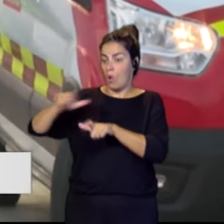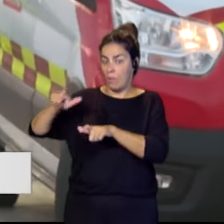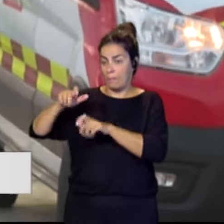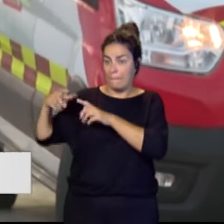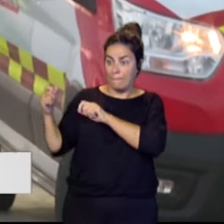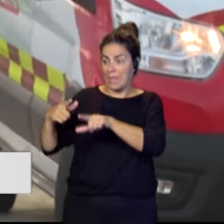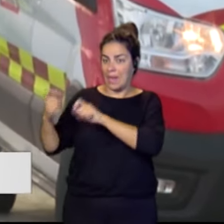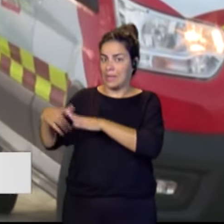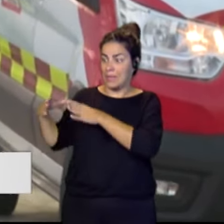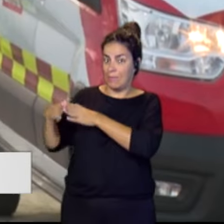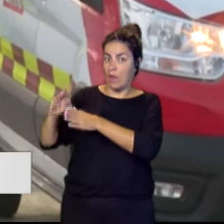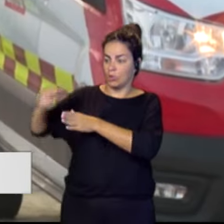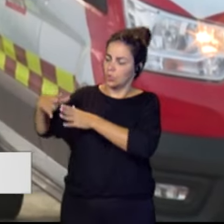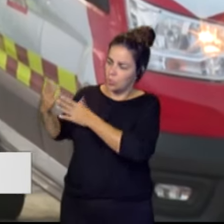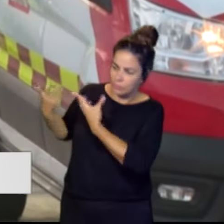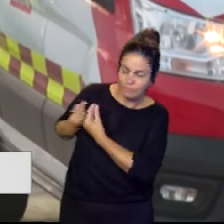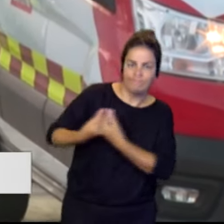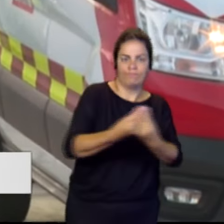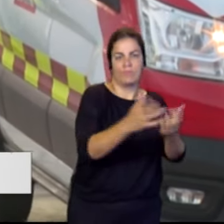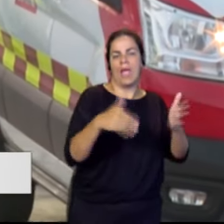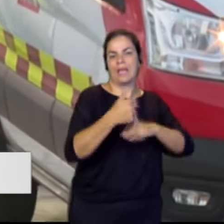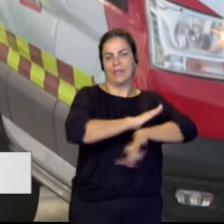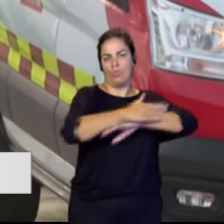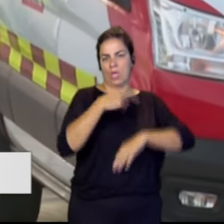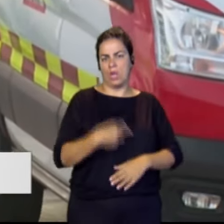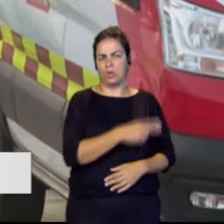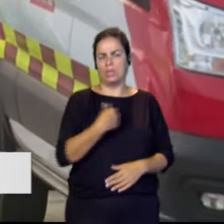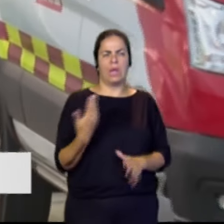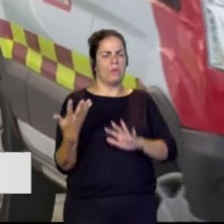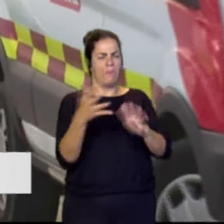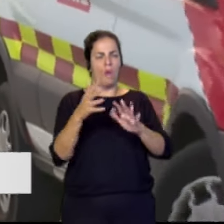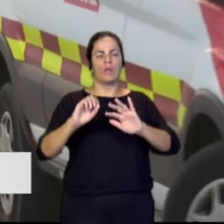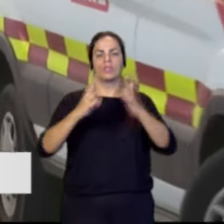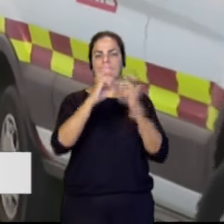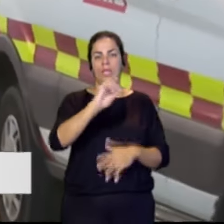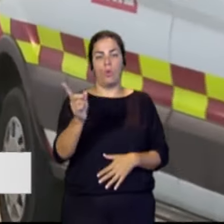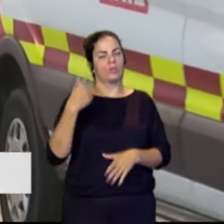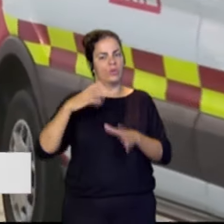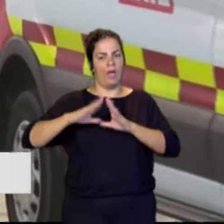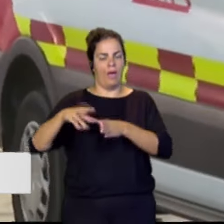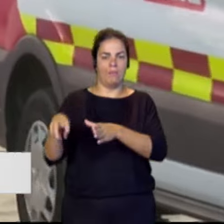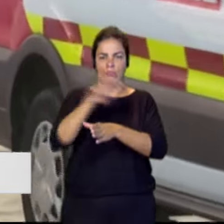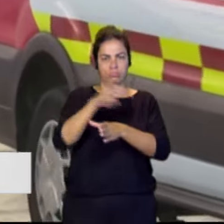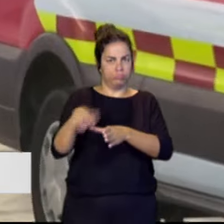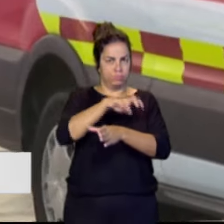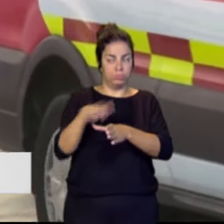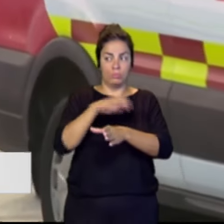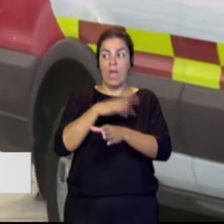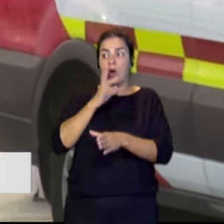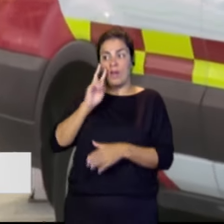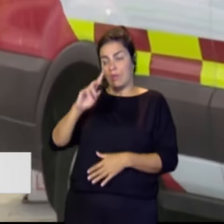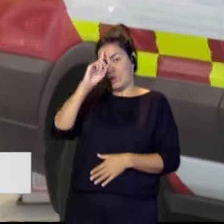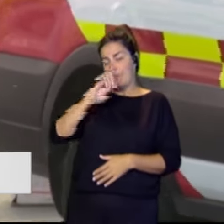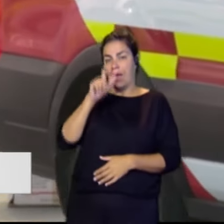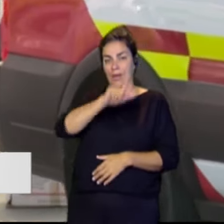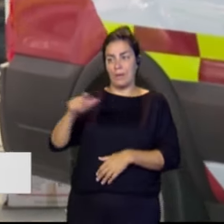acompañados hasta este muelle de los cristianos en pocos minutos. Como decíamos, sobre las 7 y cuarto fueron desembarcando. Ahora estábamos viendo la imagen de esos migrantes.